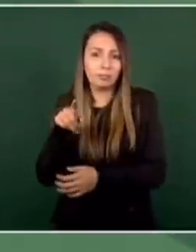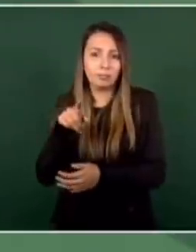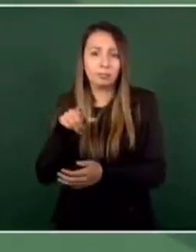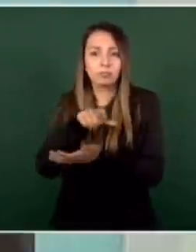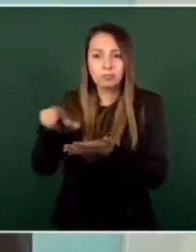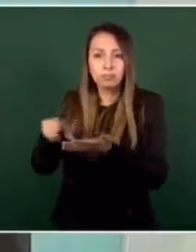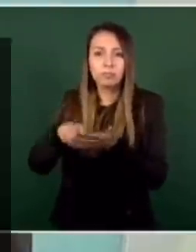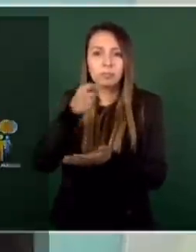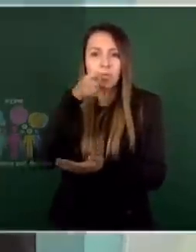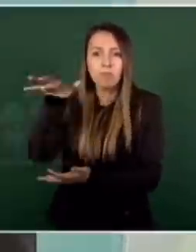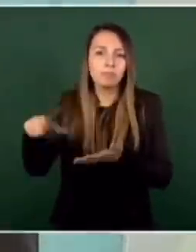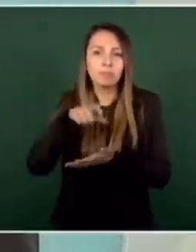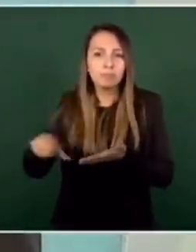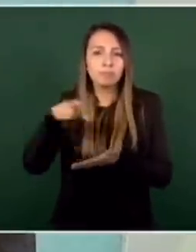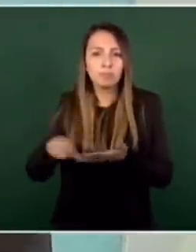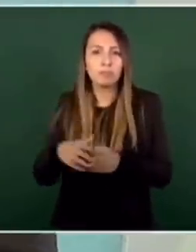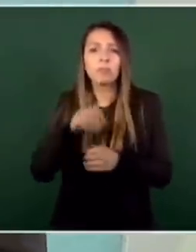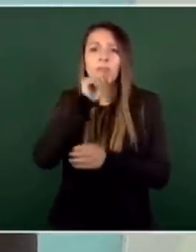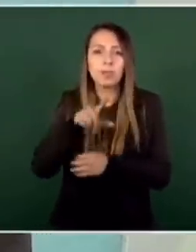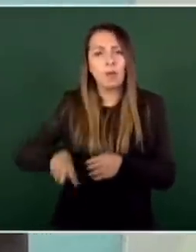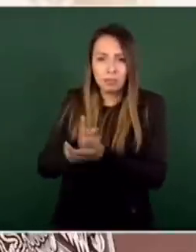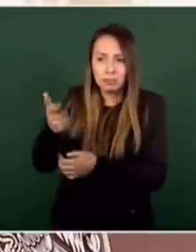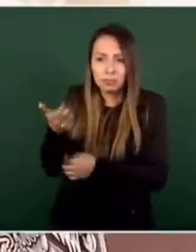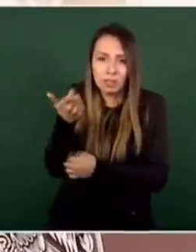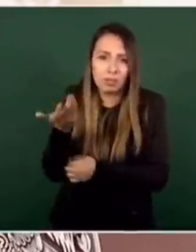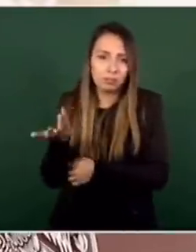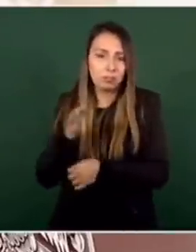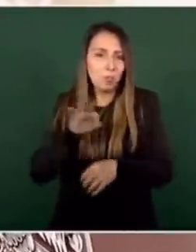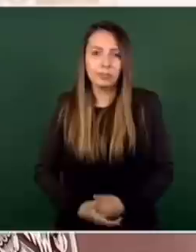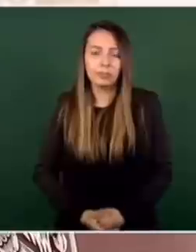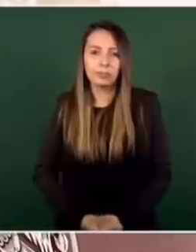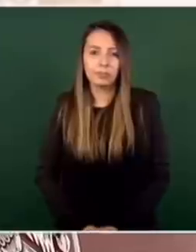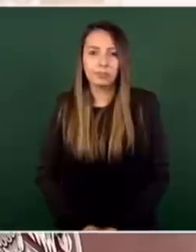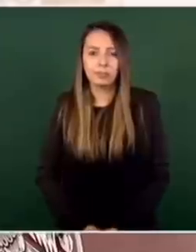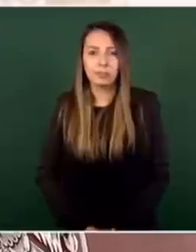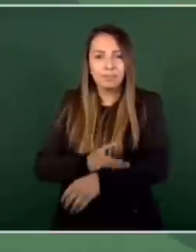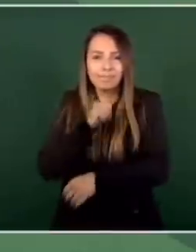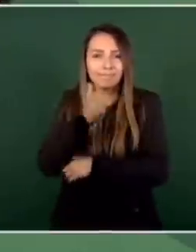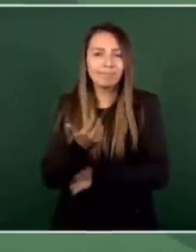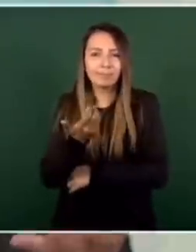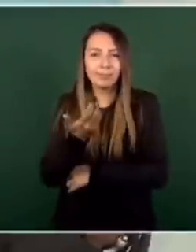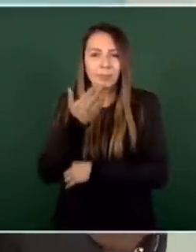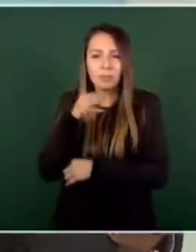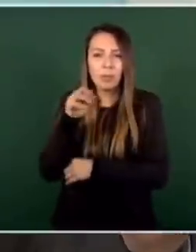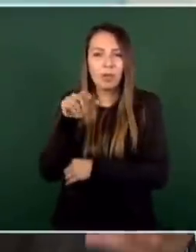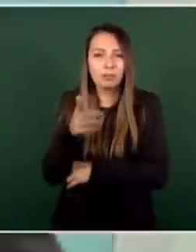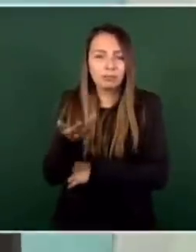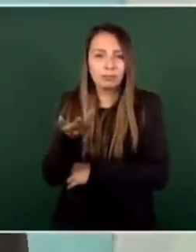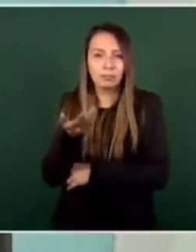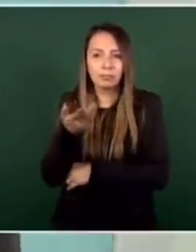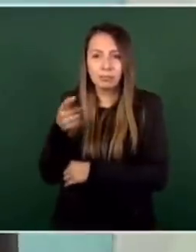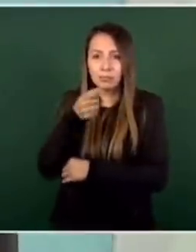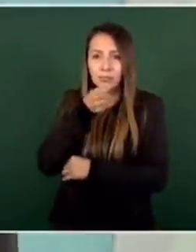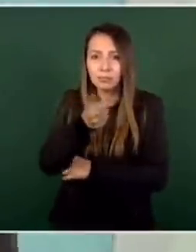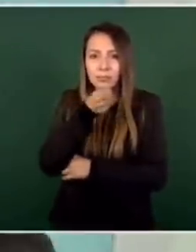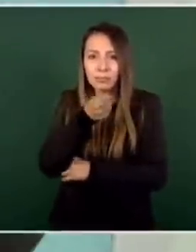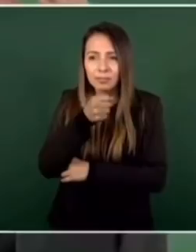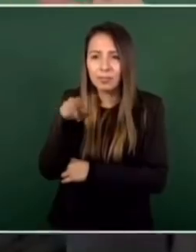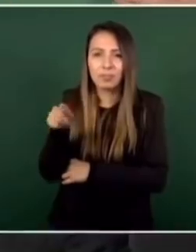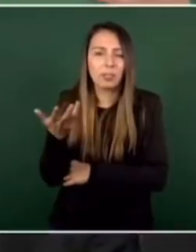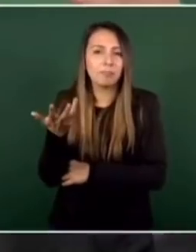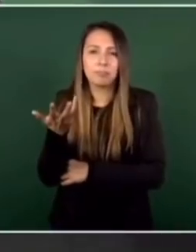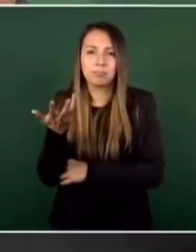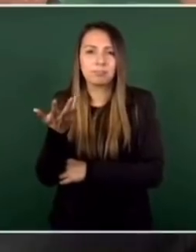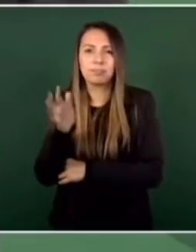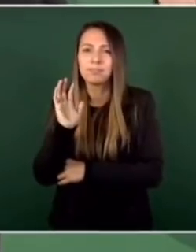medicamentos. Y otros gobiernos que no voy a mencionar. Además, es inmoral que un periodista, por